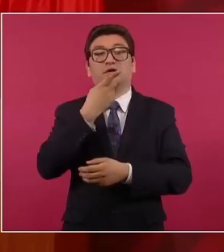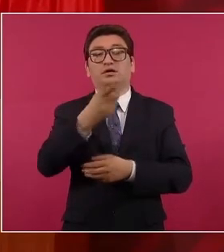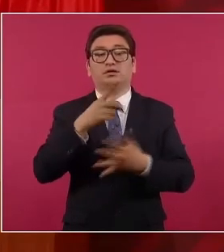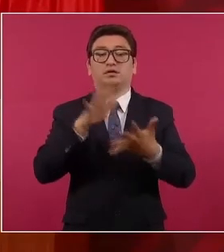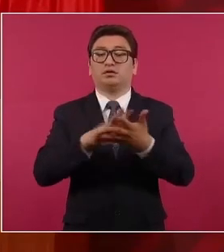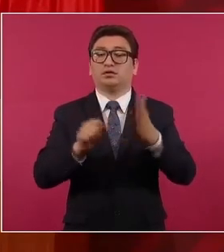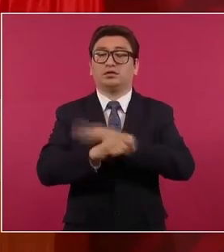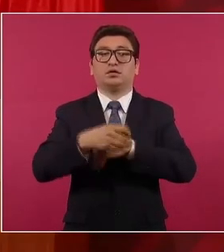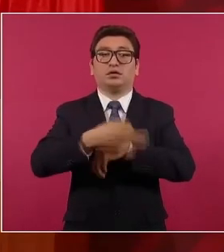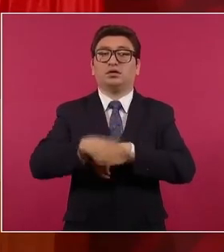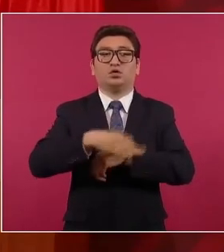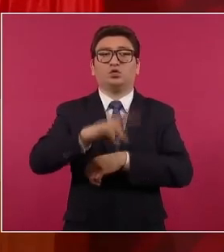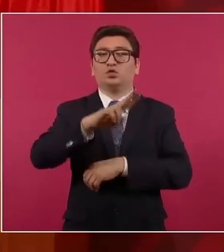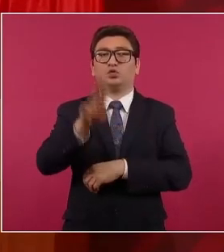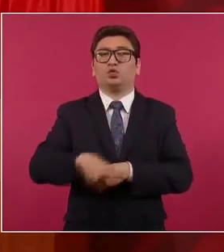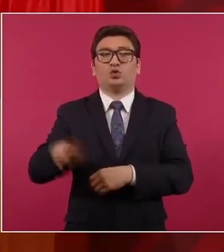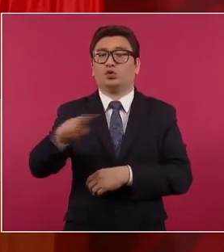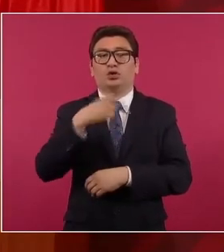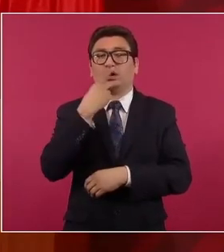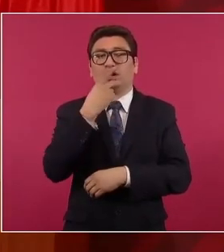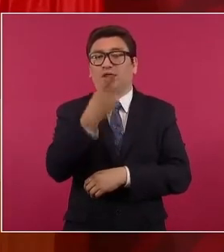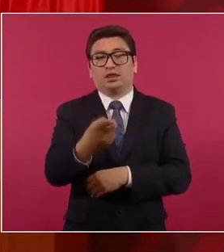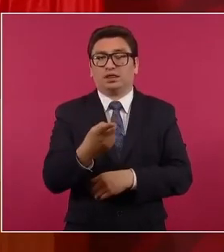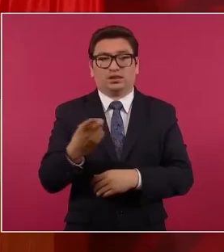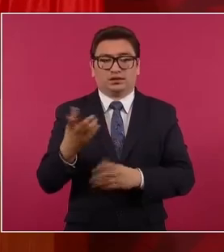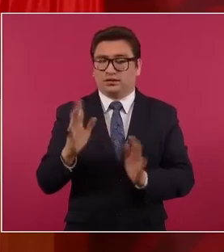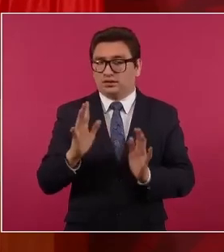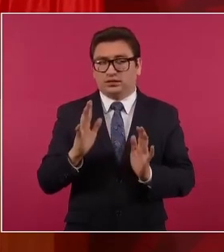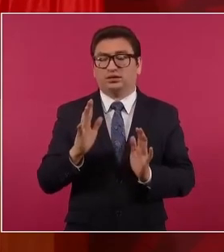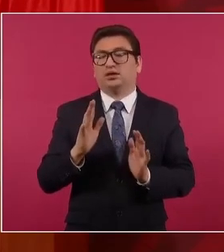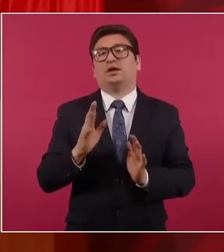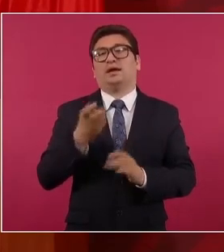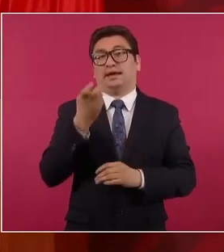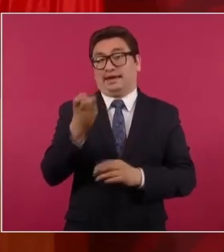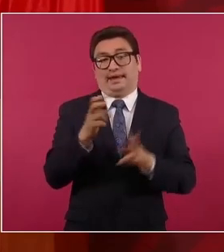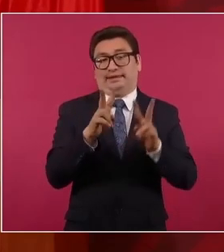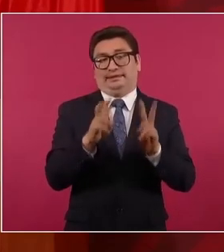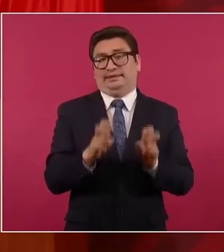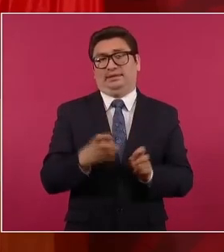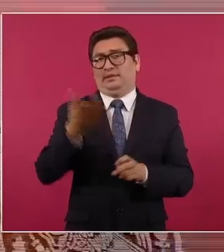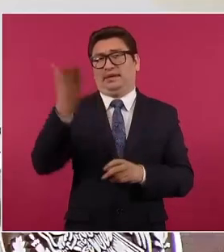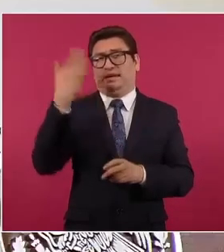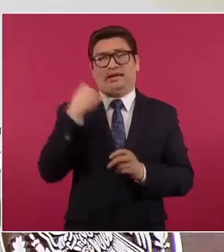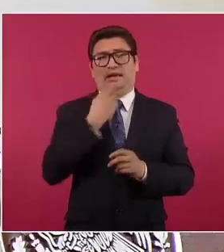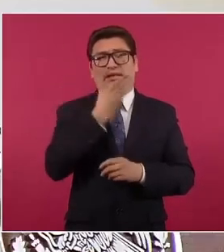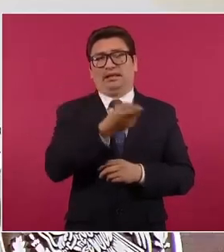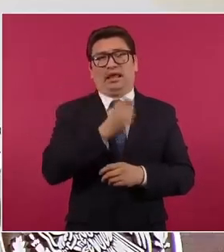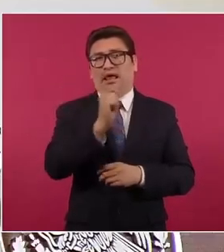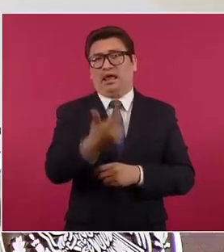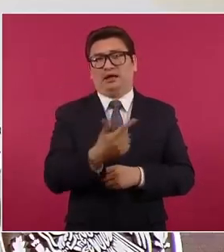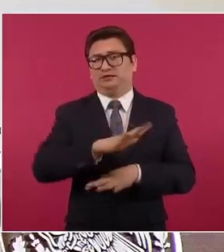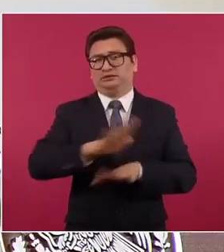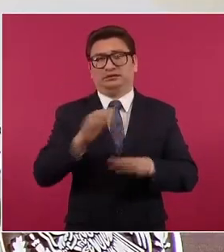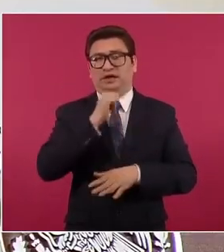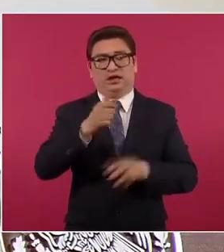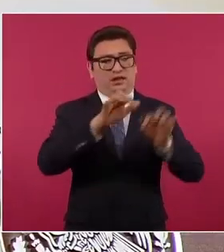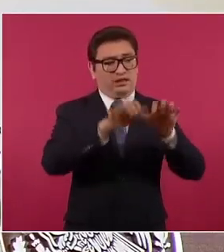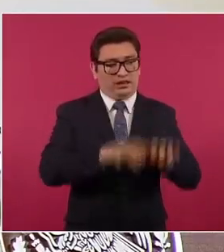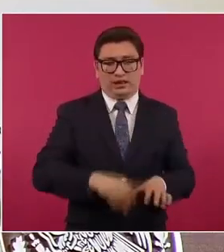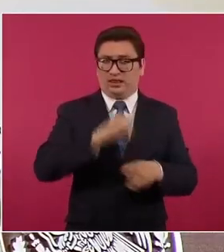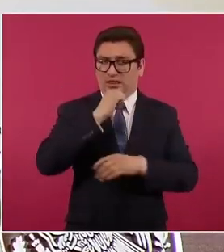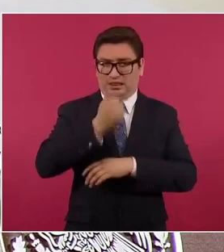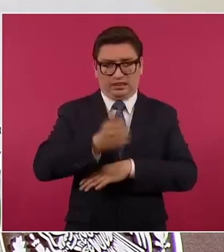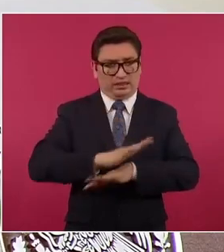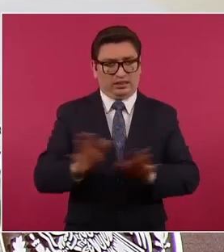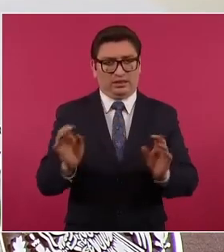preventiva oficiosa ni justificada. Y ese tema ni siquiera existió en sus comentarios escritos o en